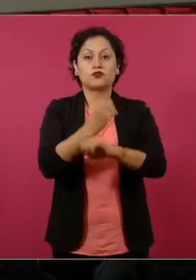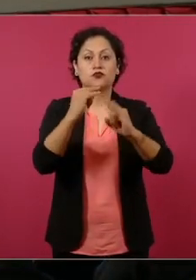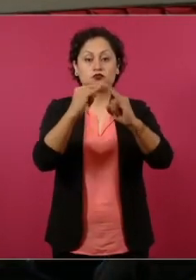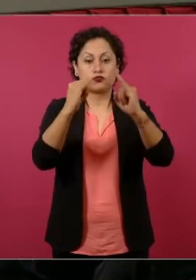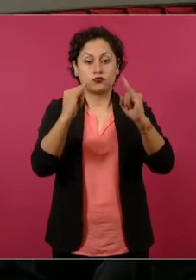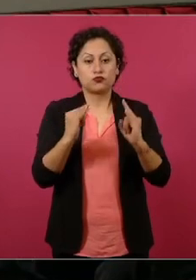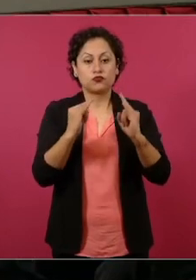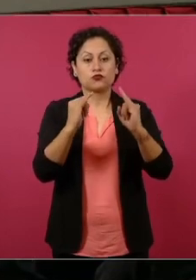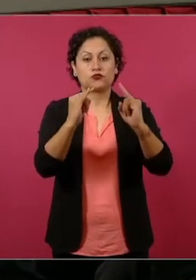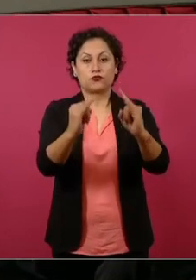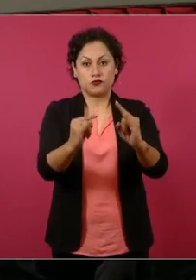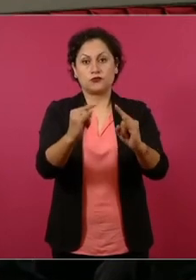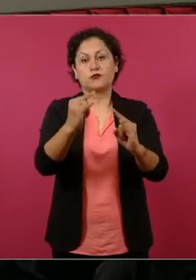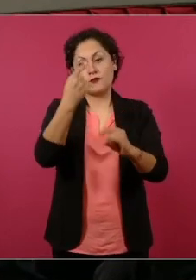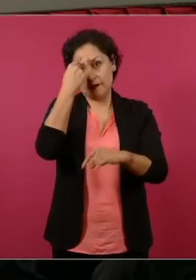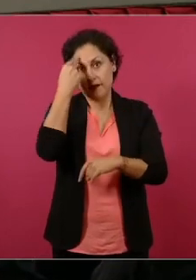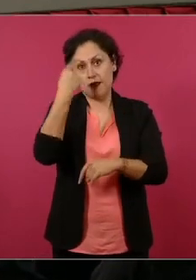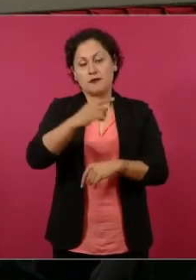bienestar.